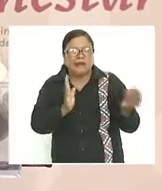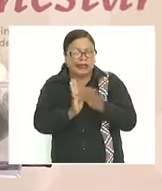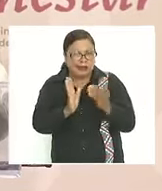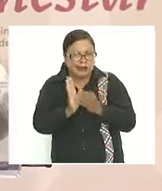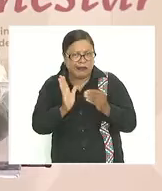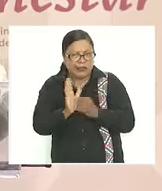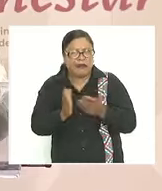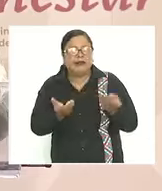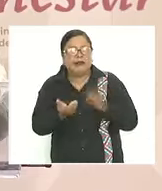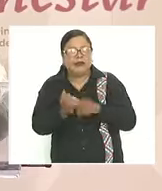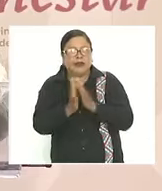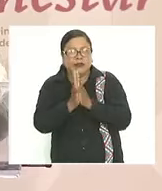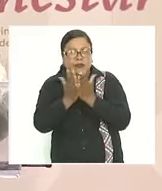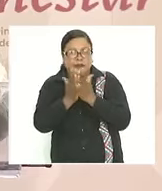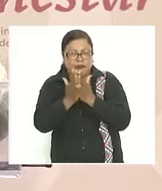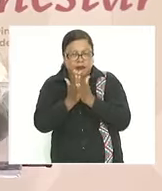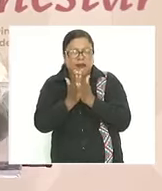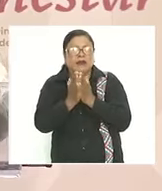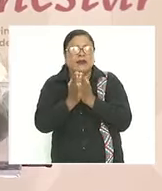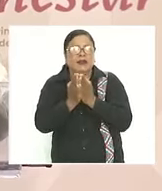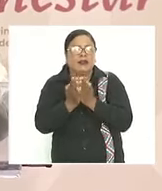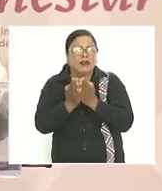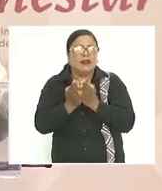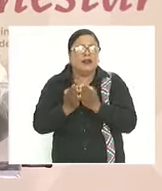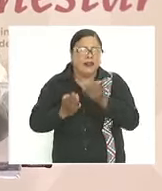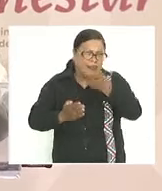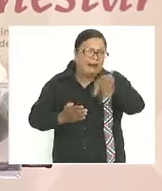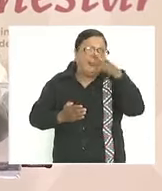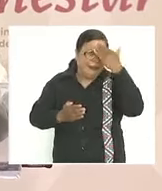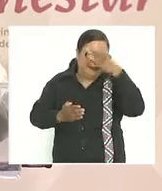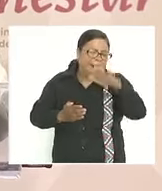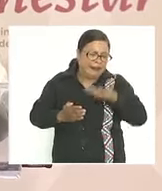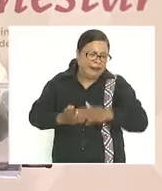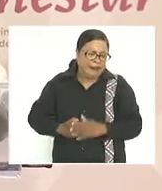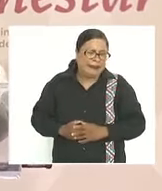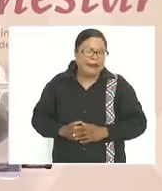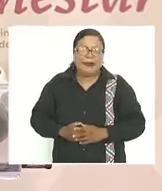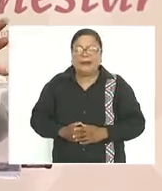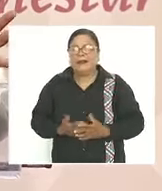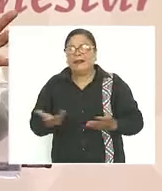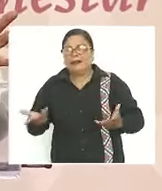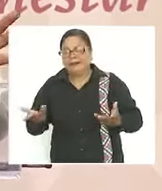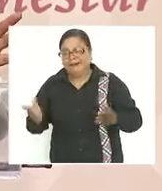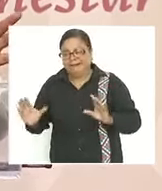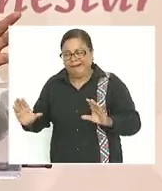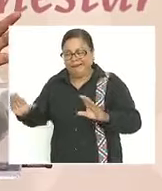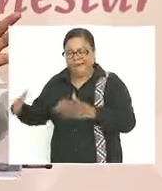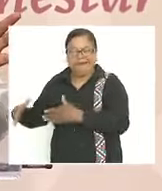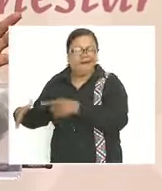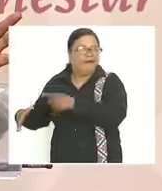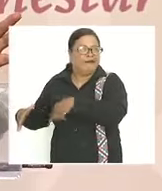libros de texto pero ya saben ustedes los conservadores